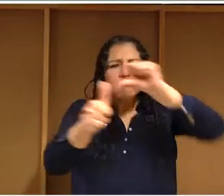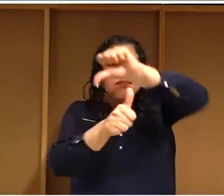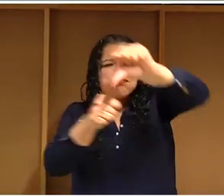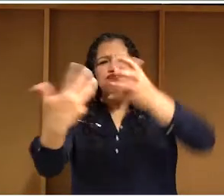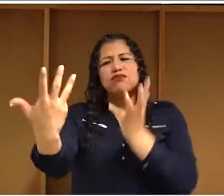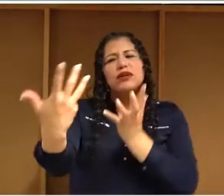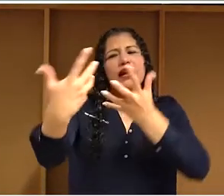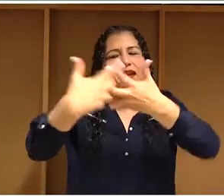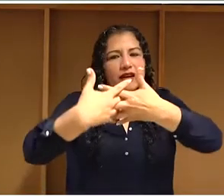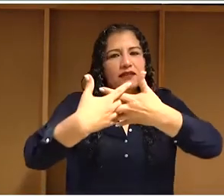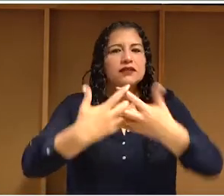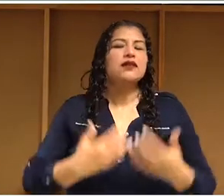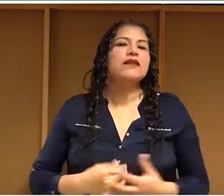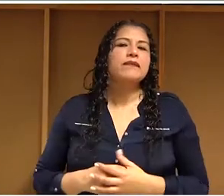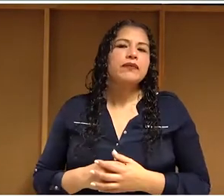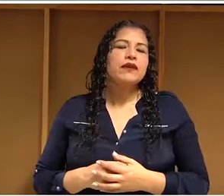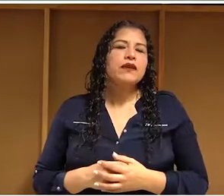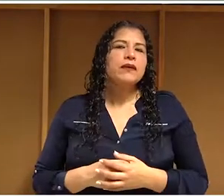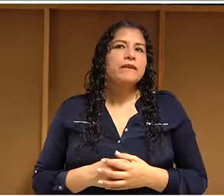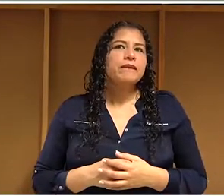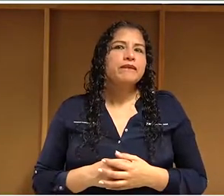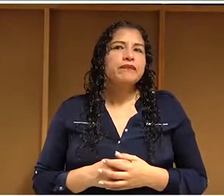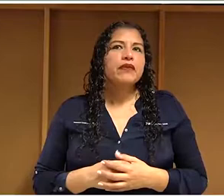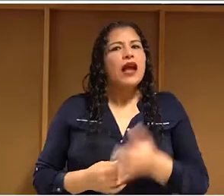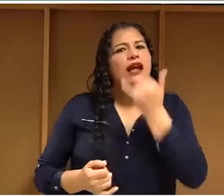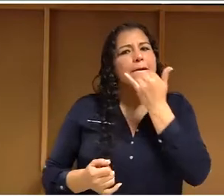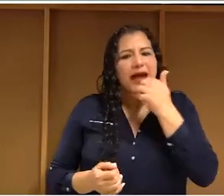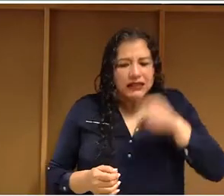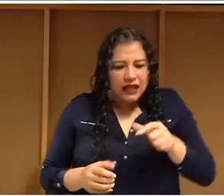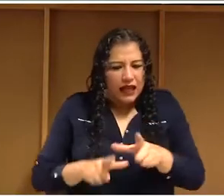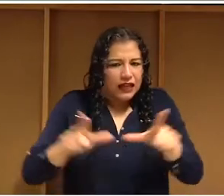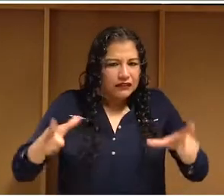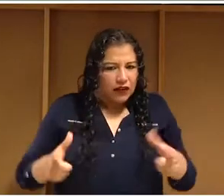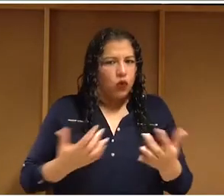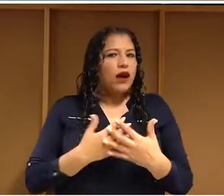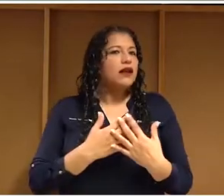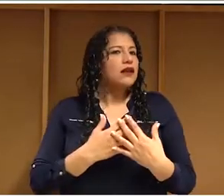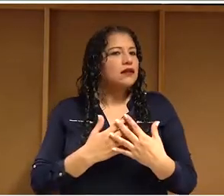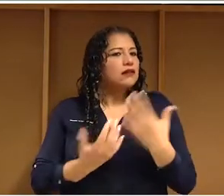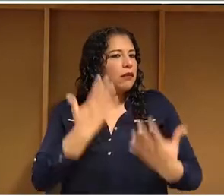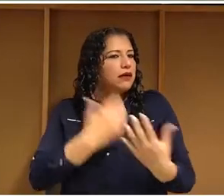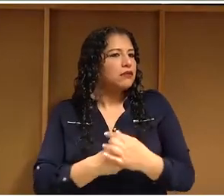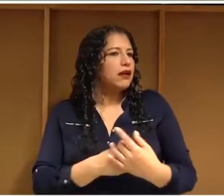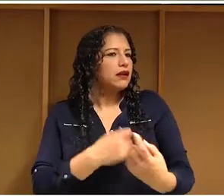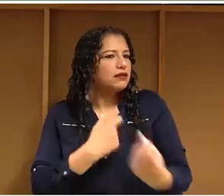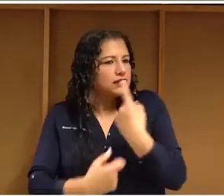Es algo que, de una u otra manera, lo que pase en este entorno nos afecta, nos vincula.